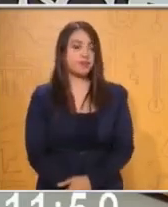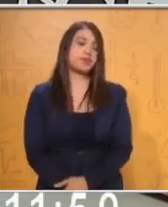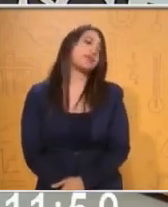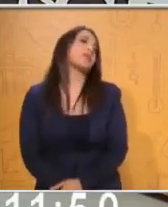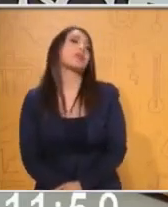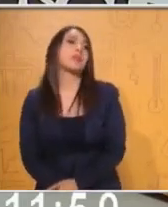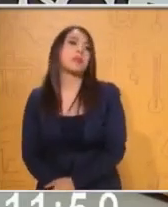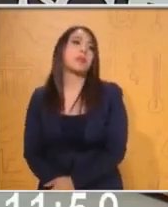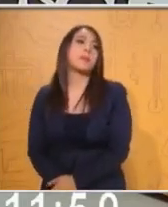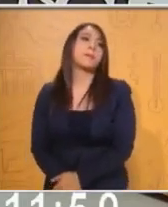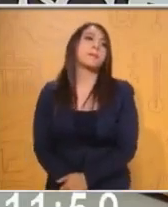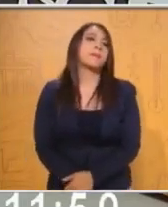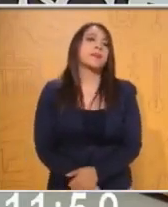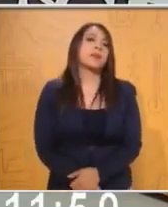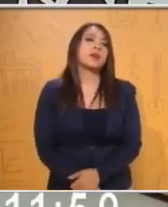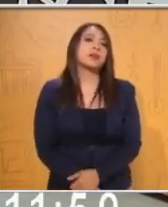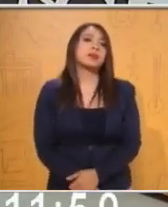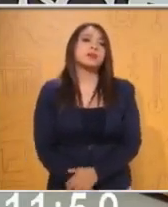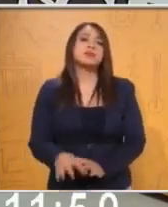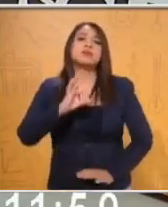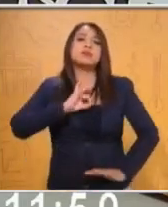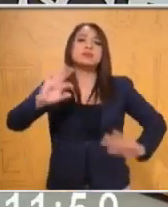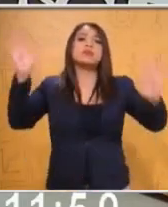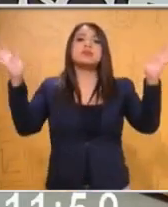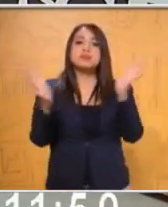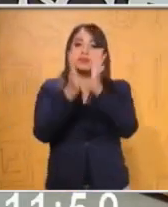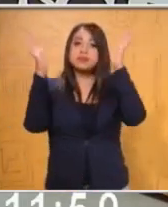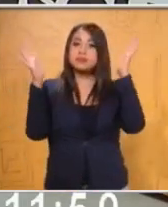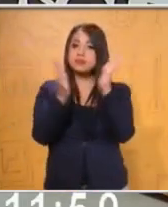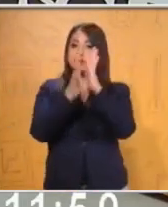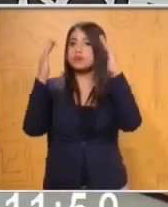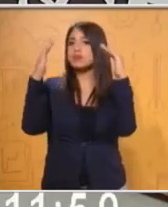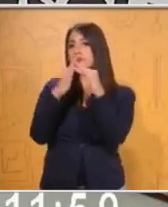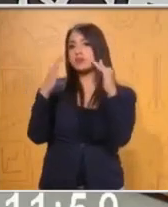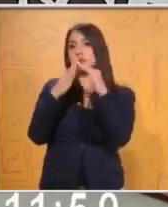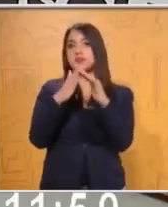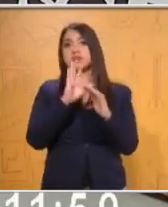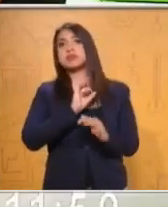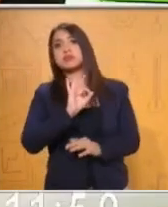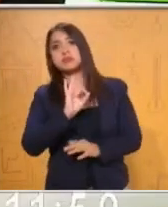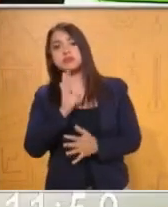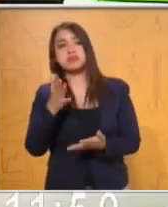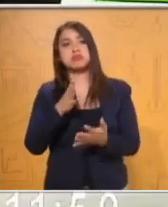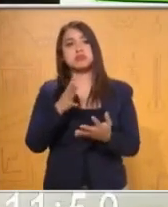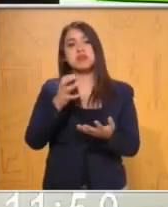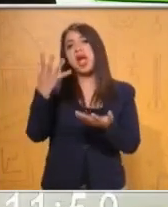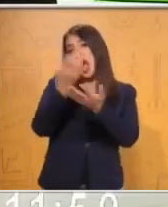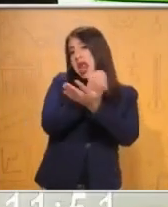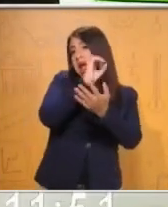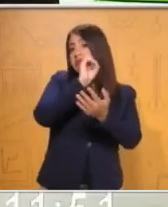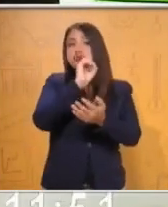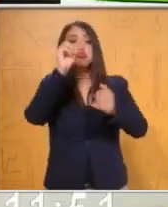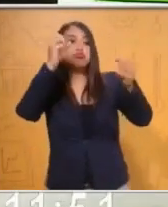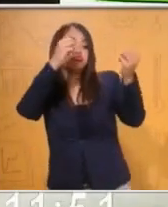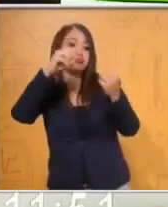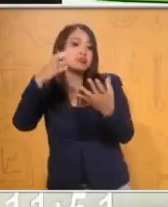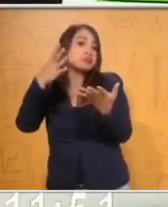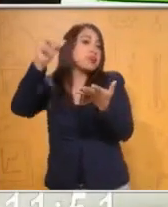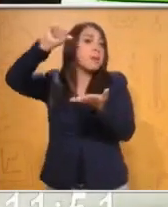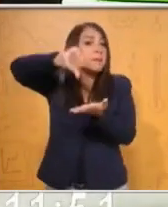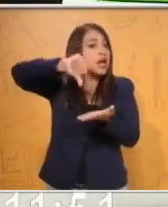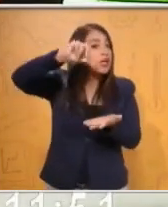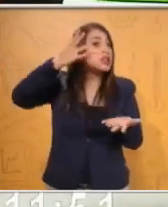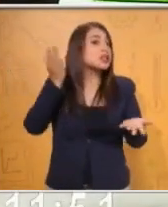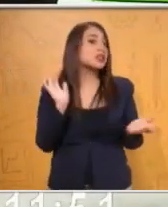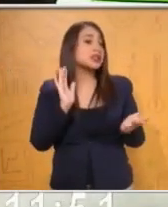Podemos hacer un concurso en casa. Ahí el que vaya ganando, va quedando. Y el va perdiendo, pues, fuera del juego. Y así es que ahí lo vamos realizando. Vamos